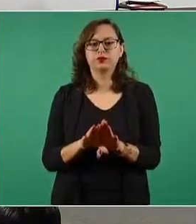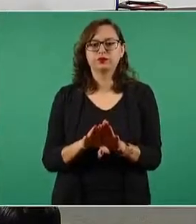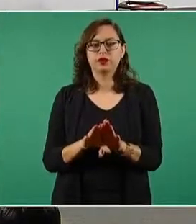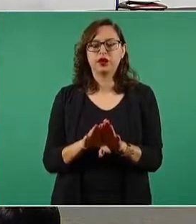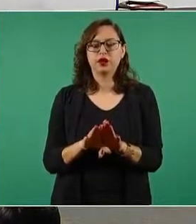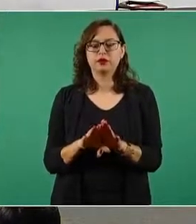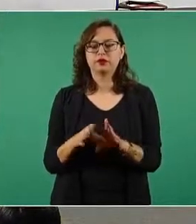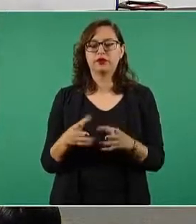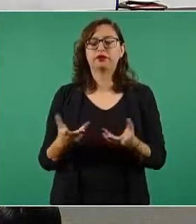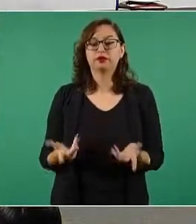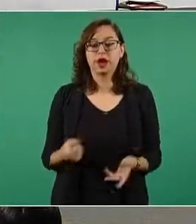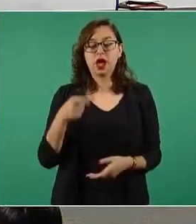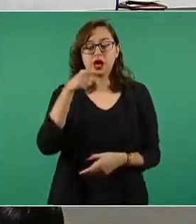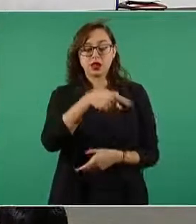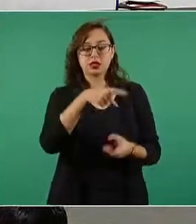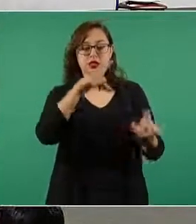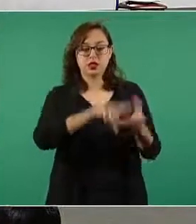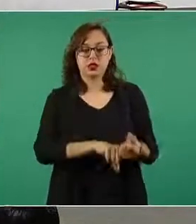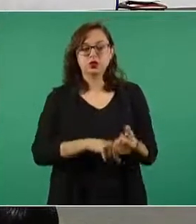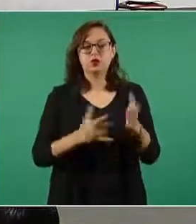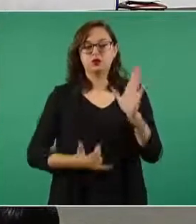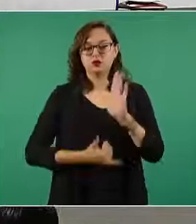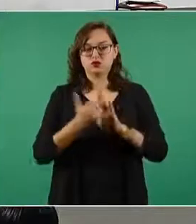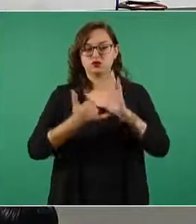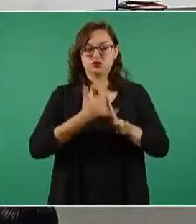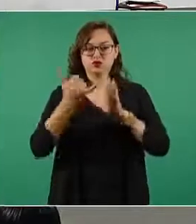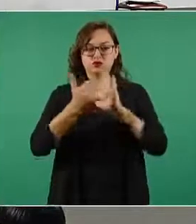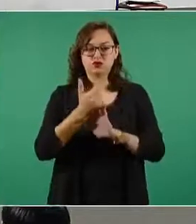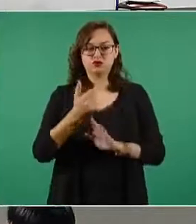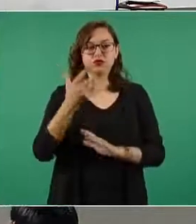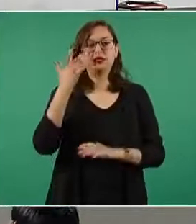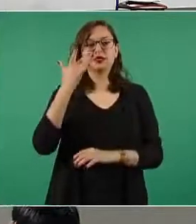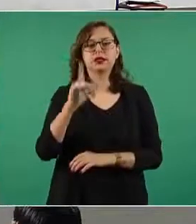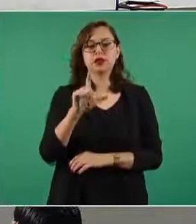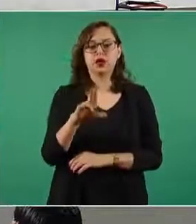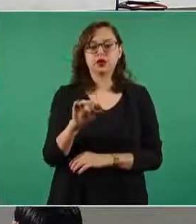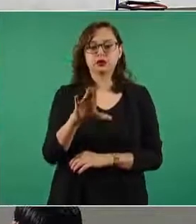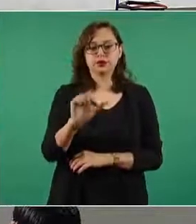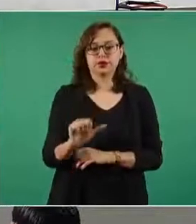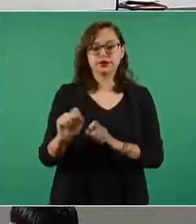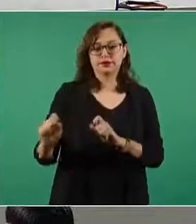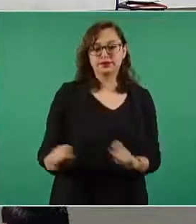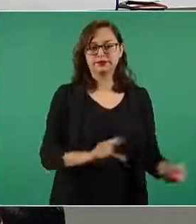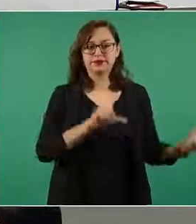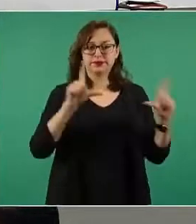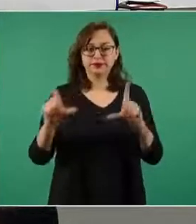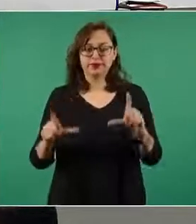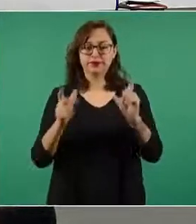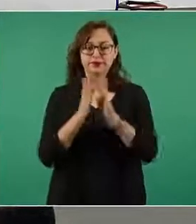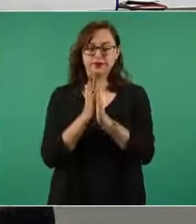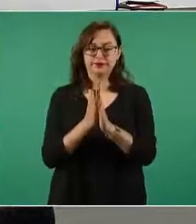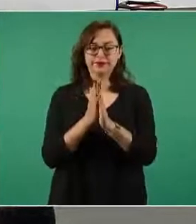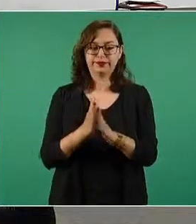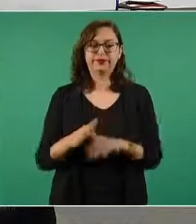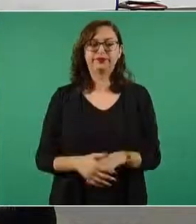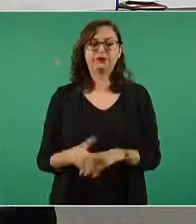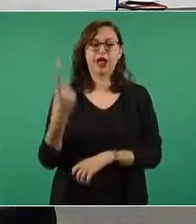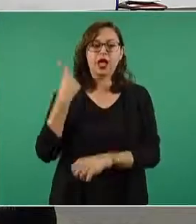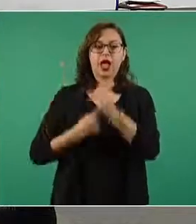de este campo militar de Santa Lucía. Por favor. La siguiente, por favor. Bien, en